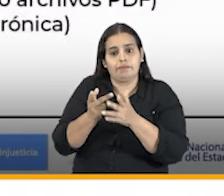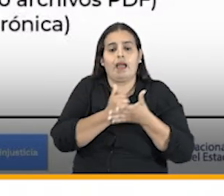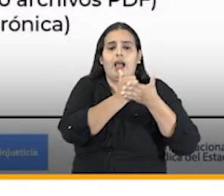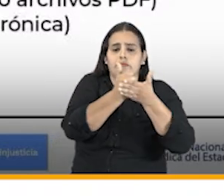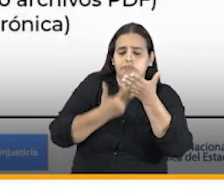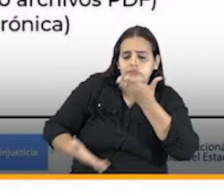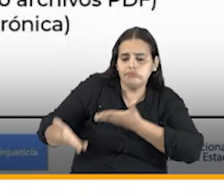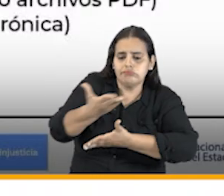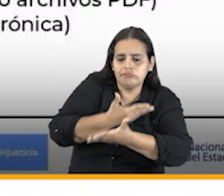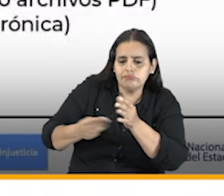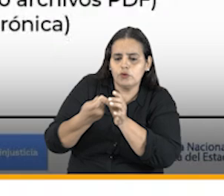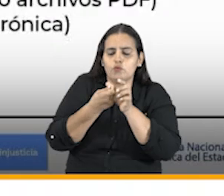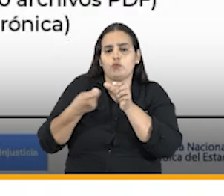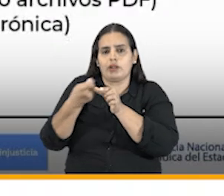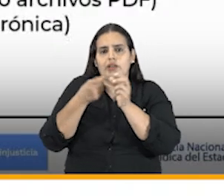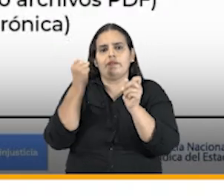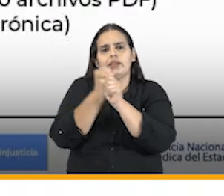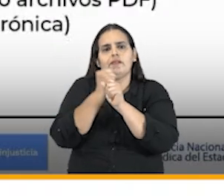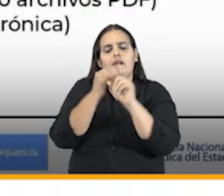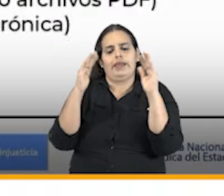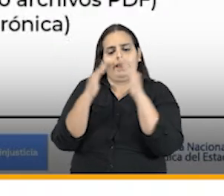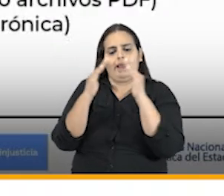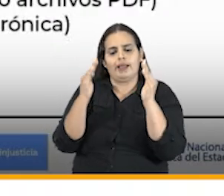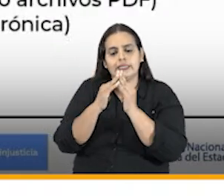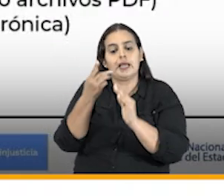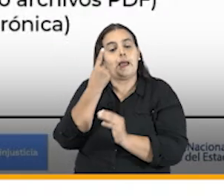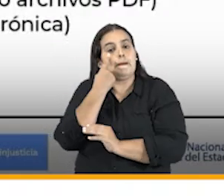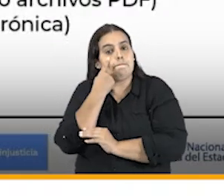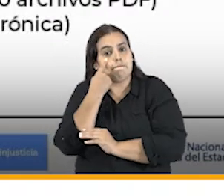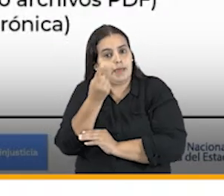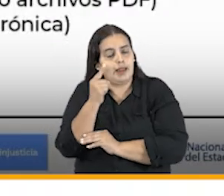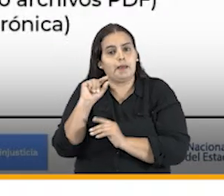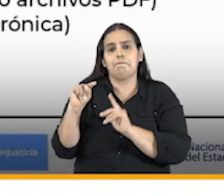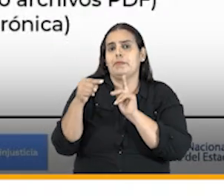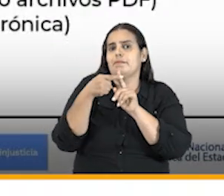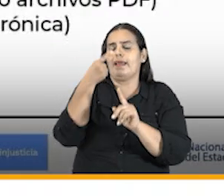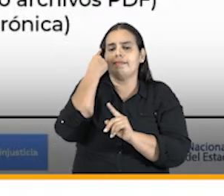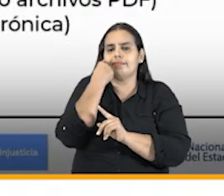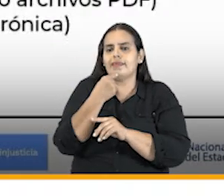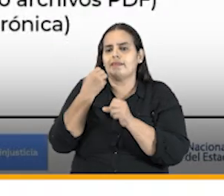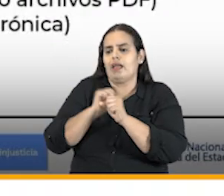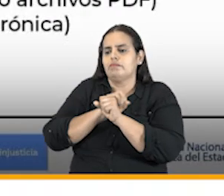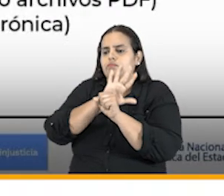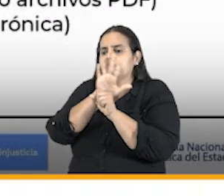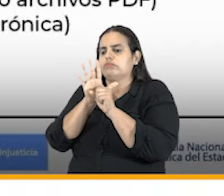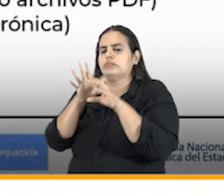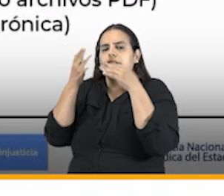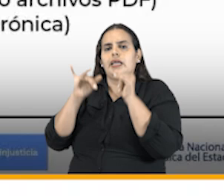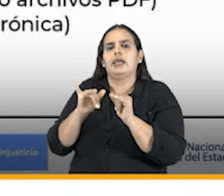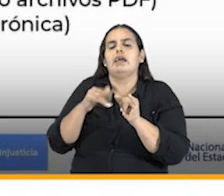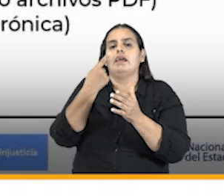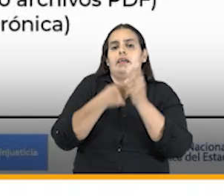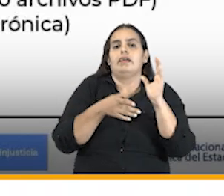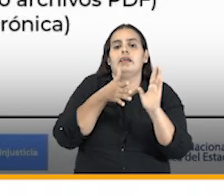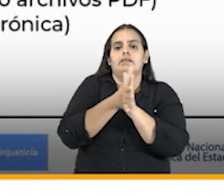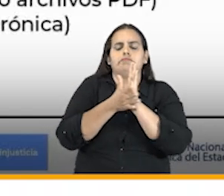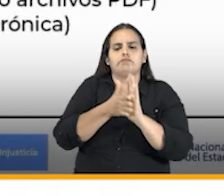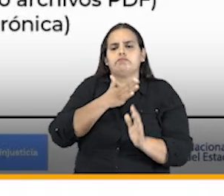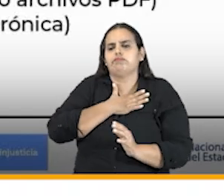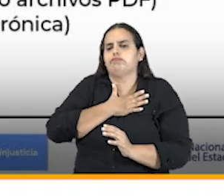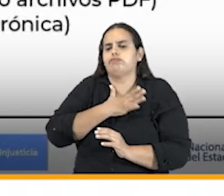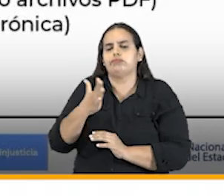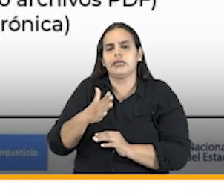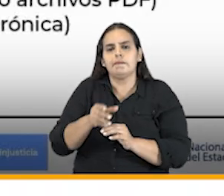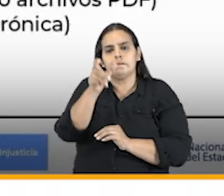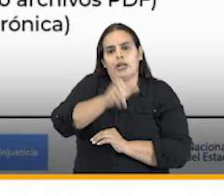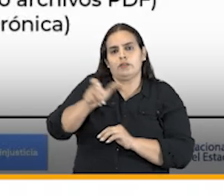colaborativas unificadas para trabajo en casa ojo desde el primer día de la pandemia la agencia puso a disposición